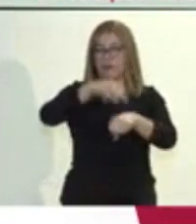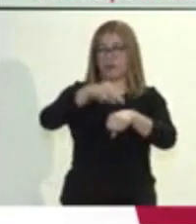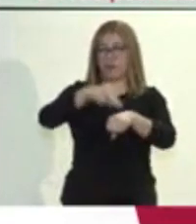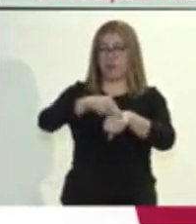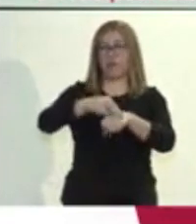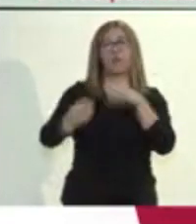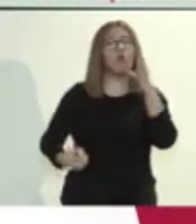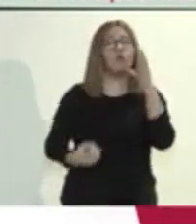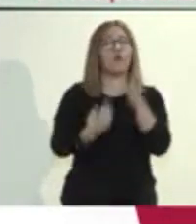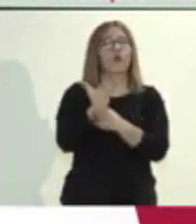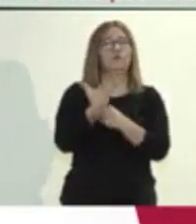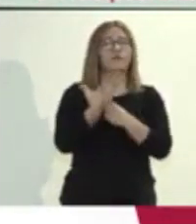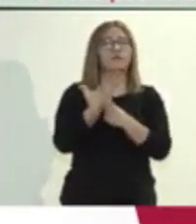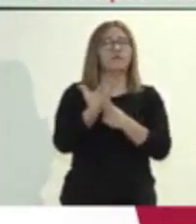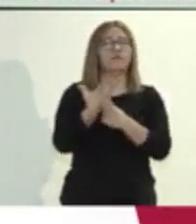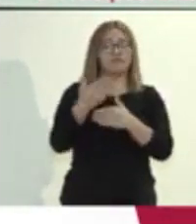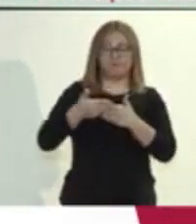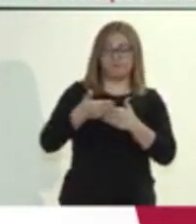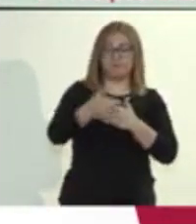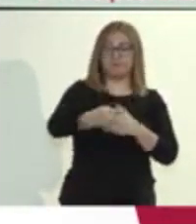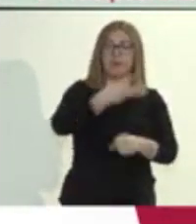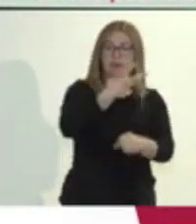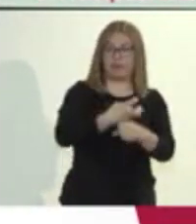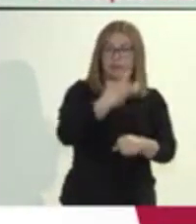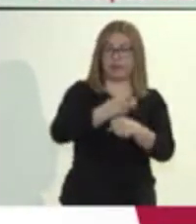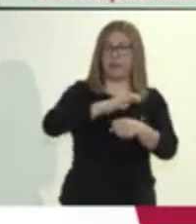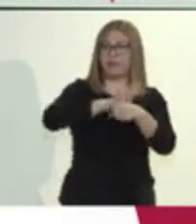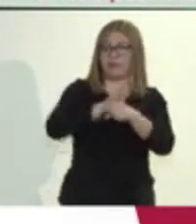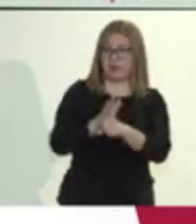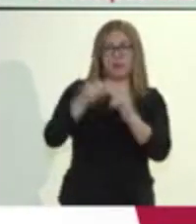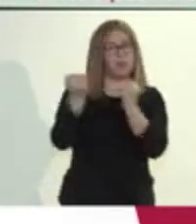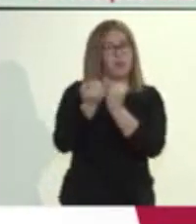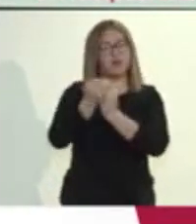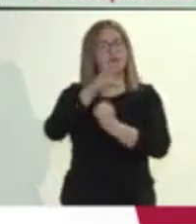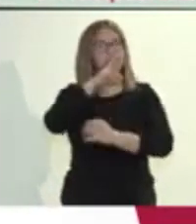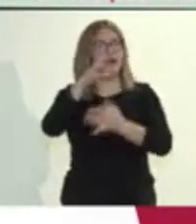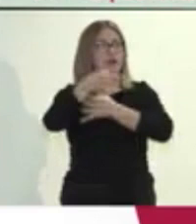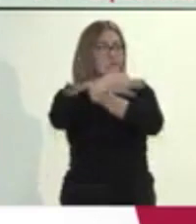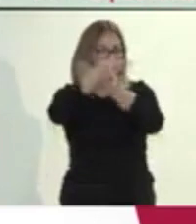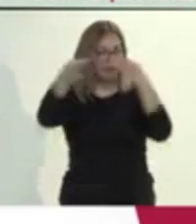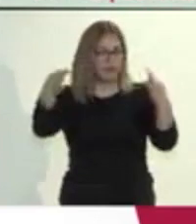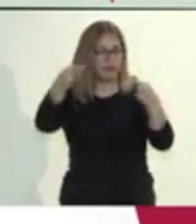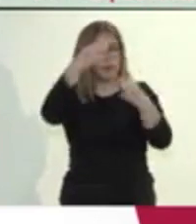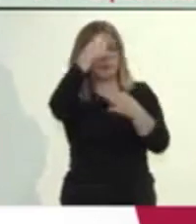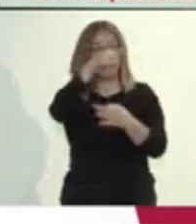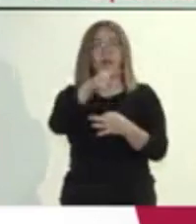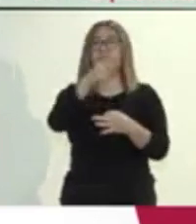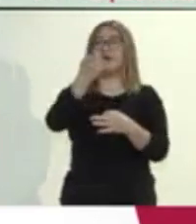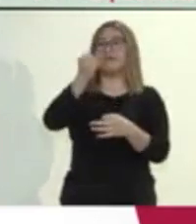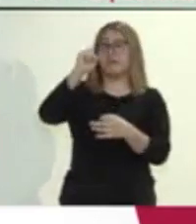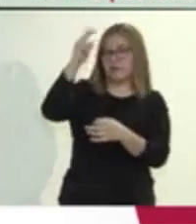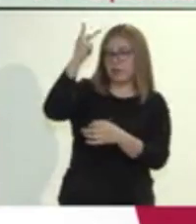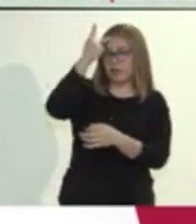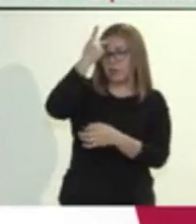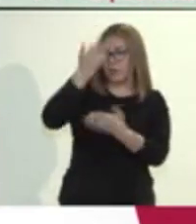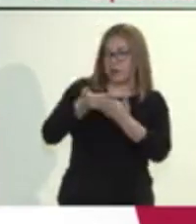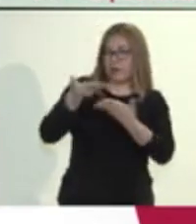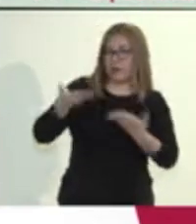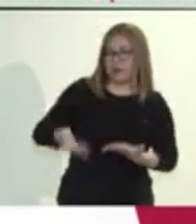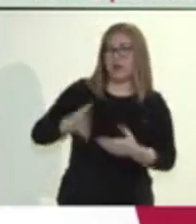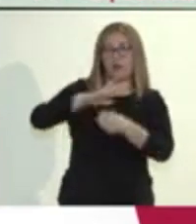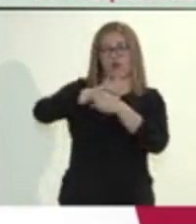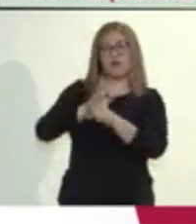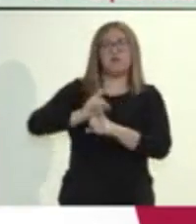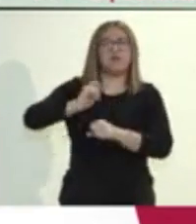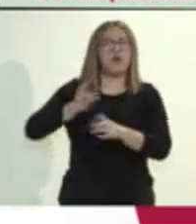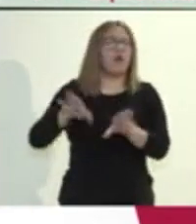La titular de la Secretaría de Salud en San Luis Potosí, Mónica Liliana Rangel Martínez, detalló lo que implica el decreto de la fase 3 por la